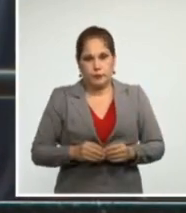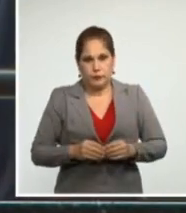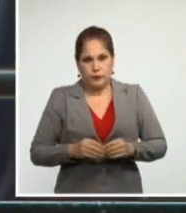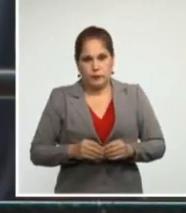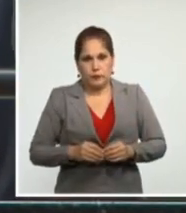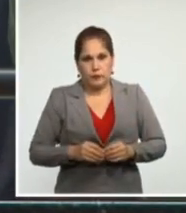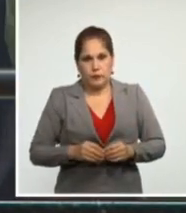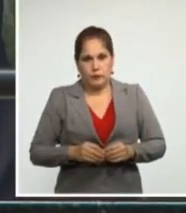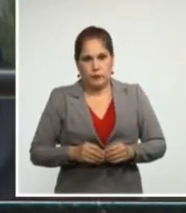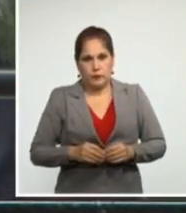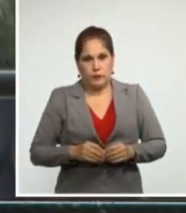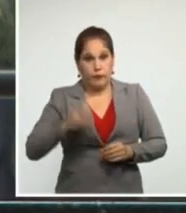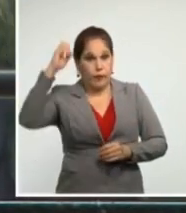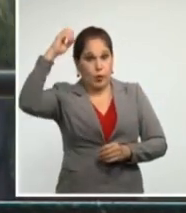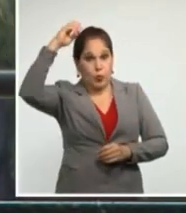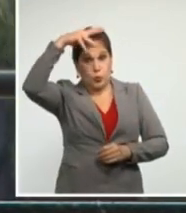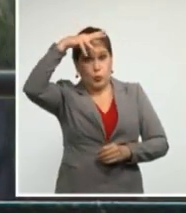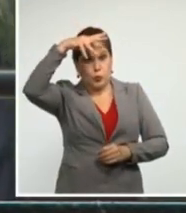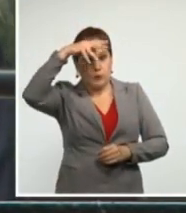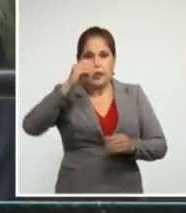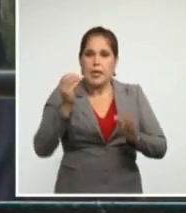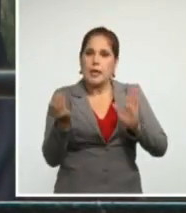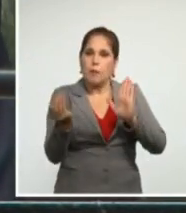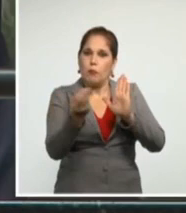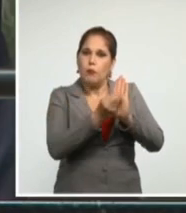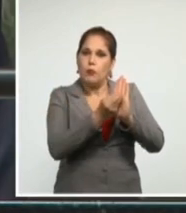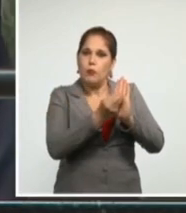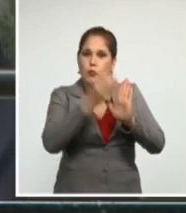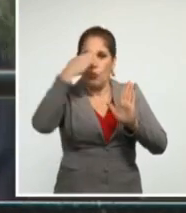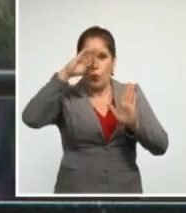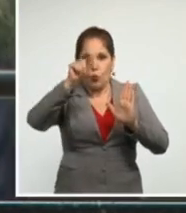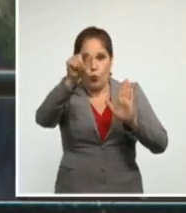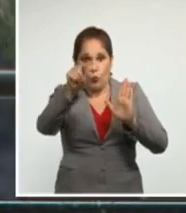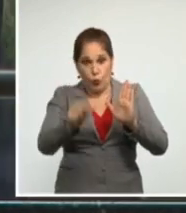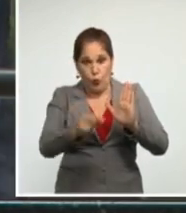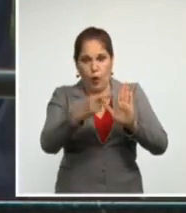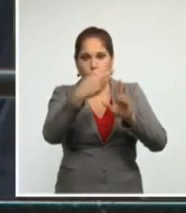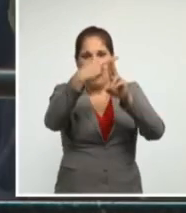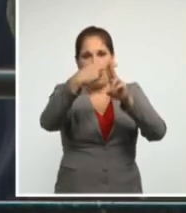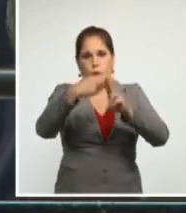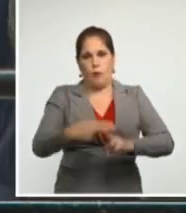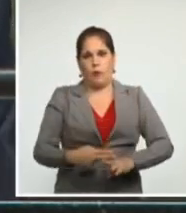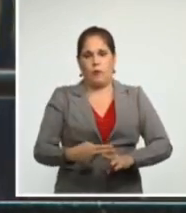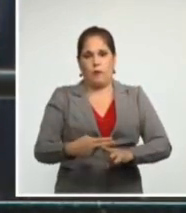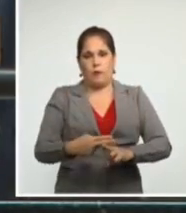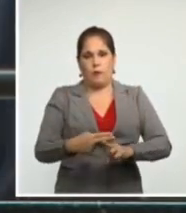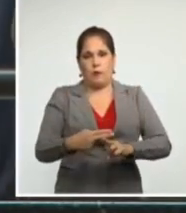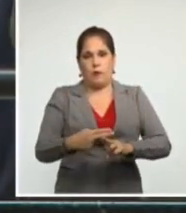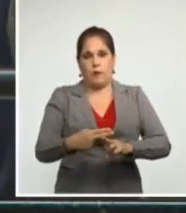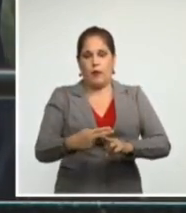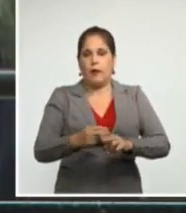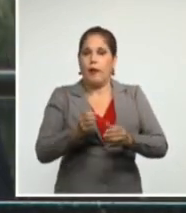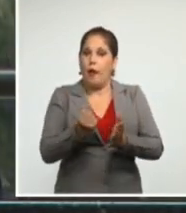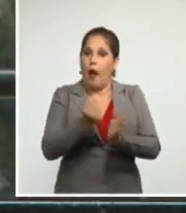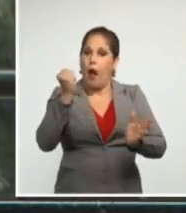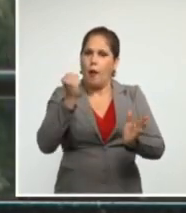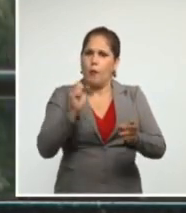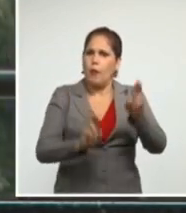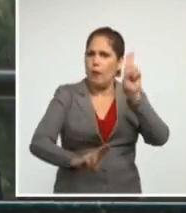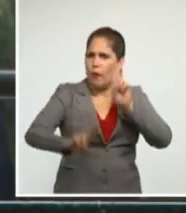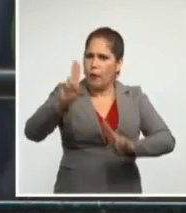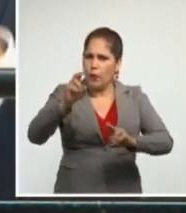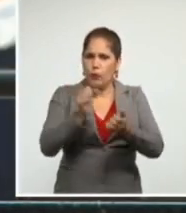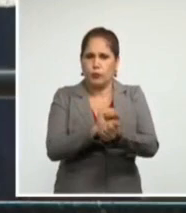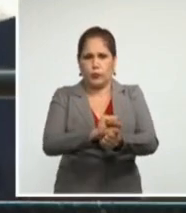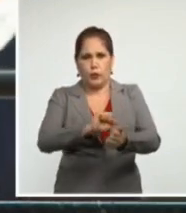Trump incluyó a Cuba en una lista arbitraria y unilateral de